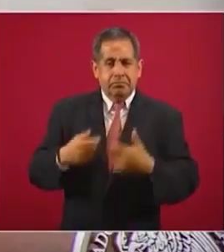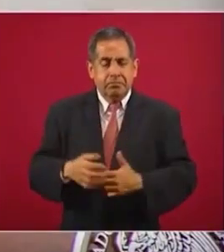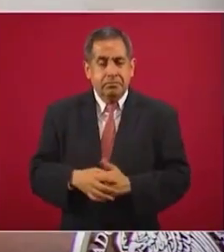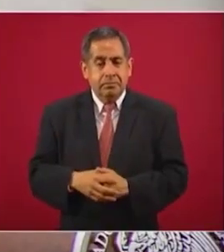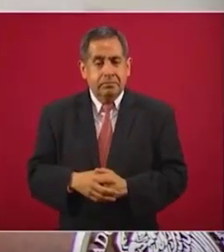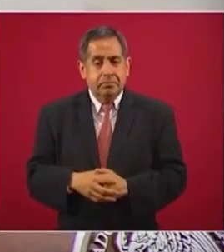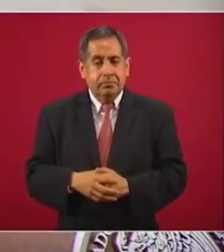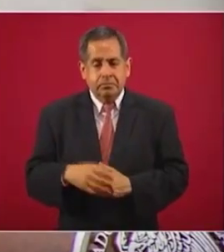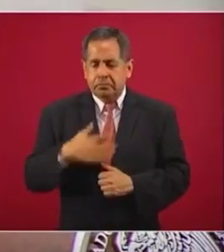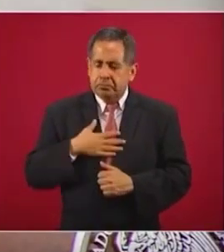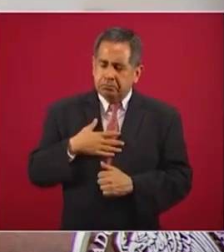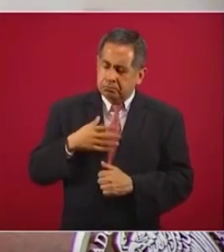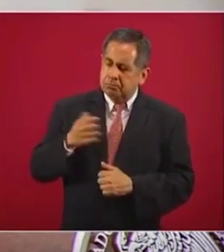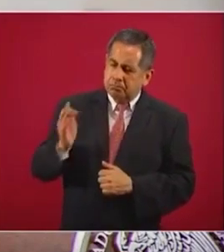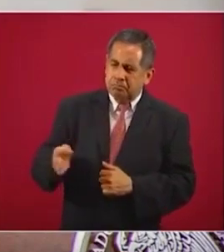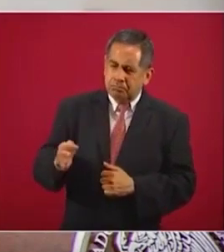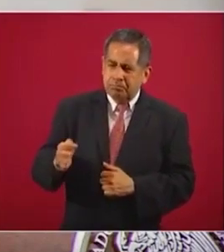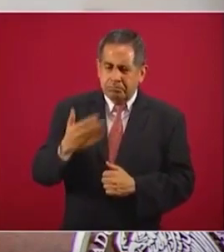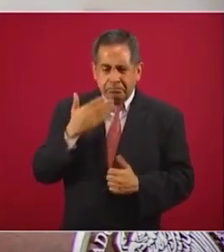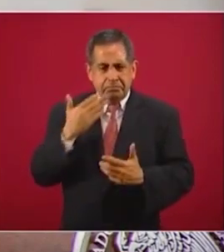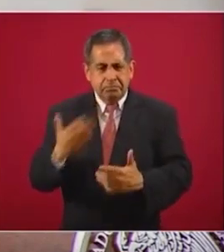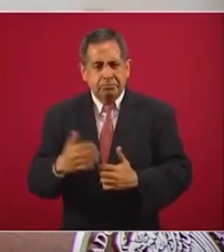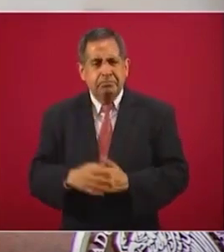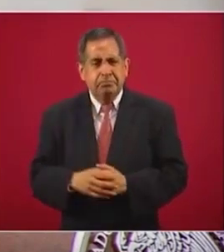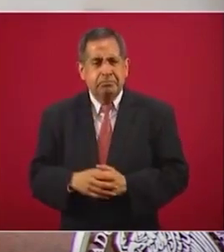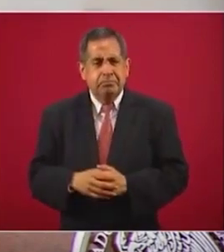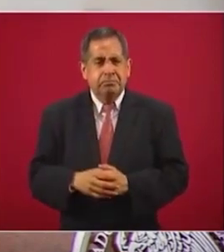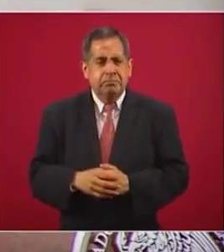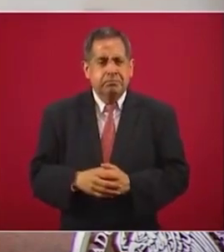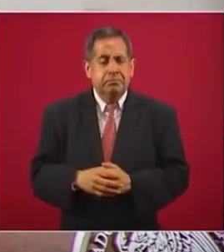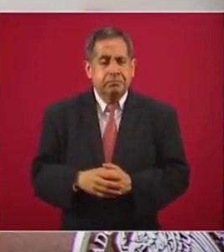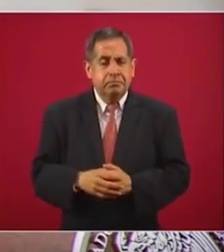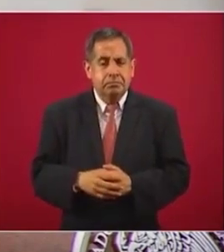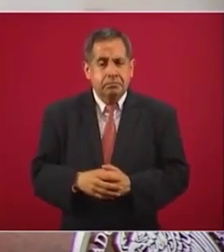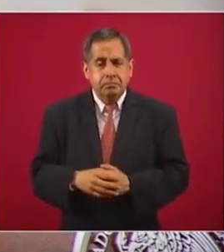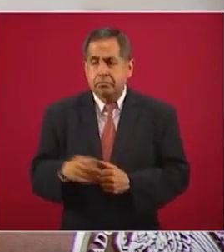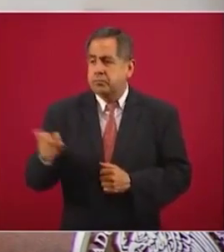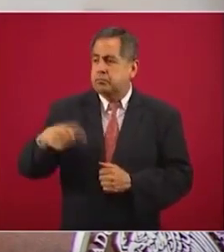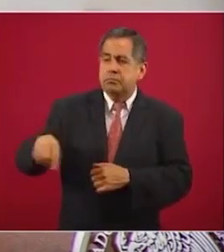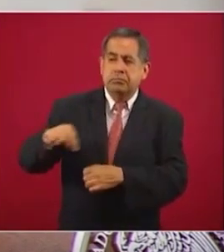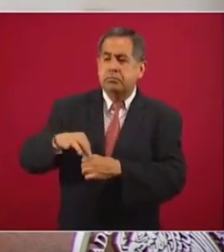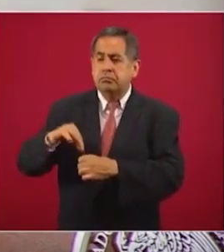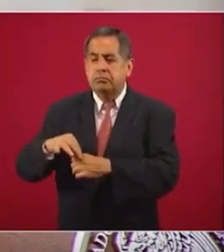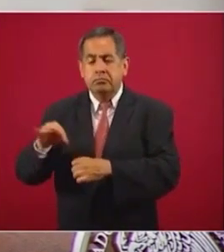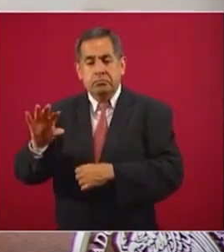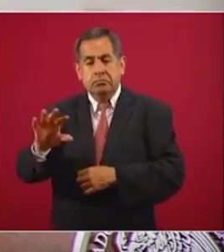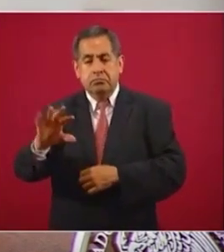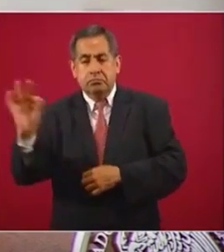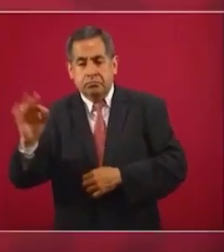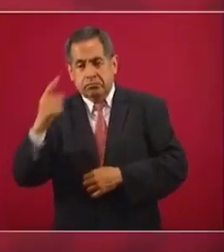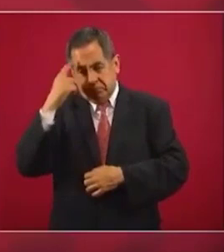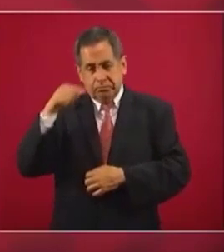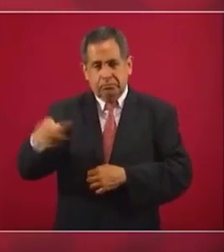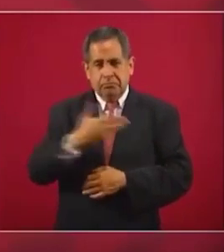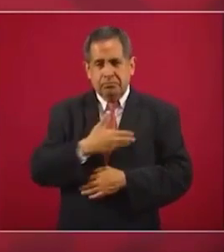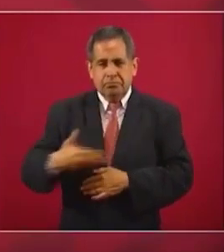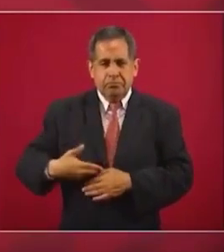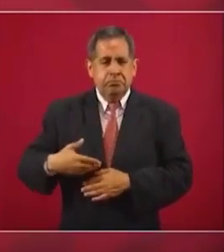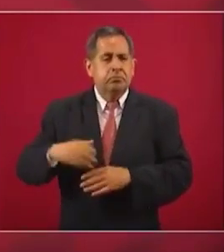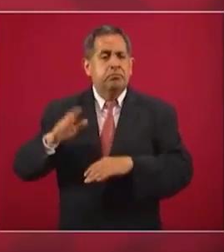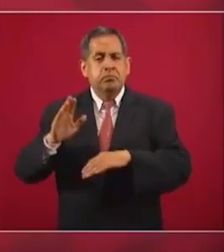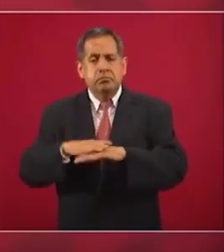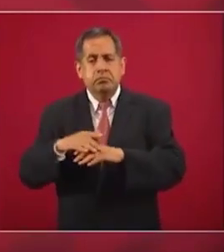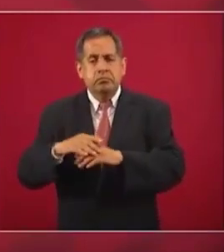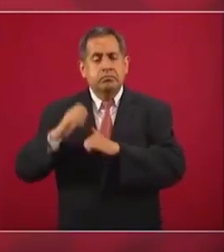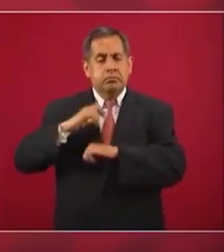Y acepté, y lo eligieron a él, presidente, porque le correspondía